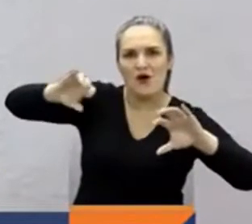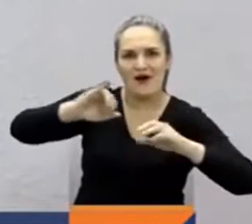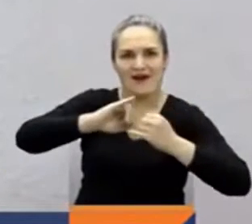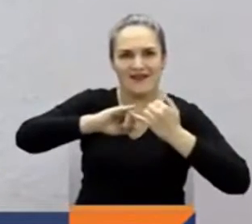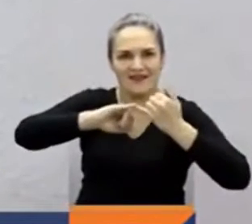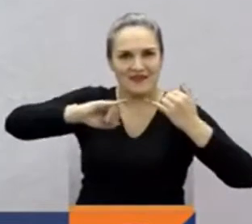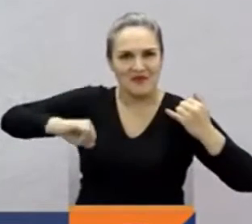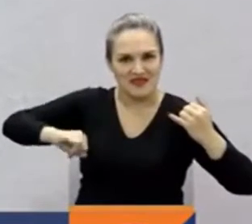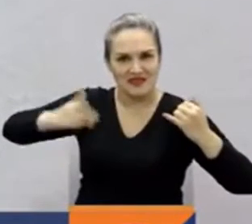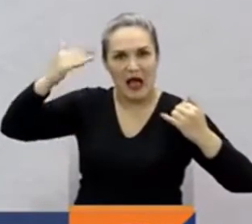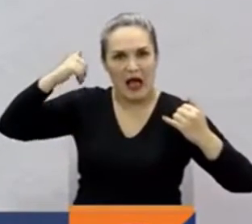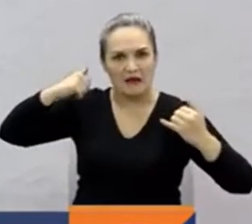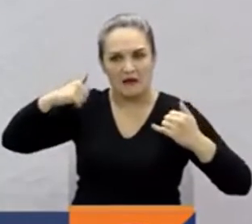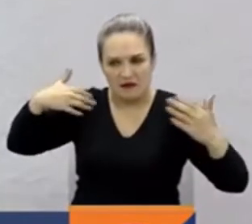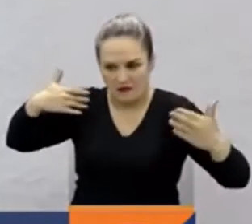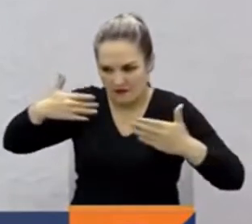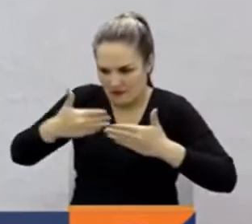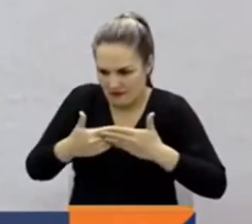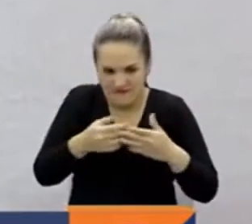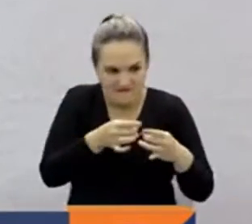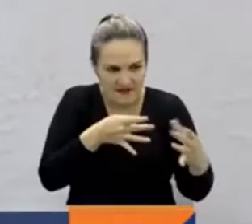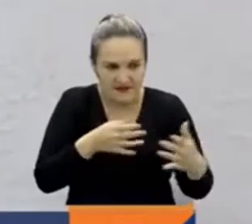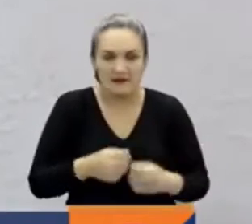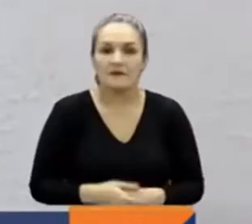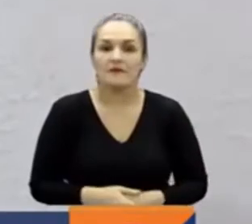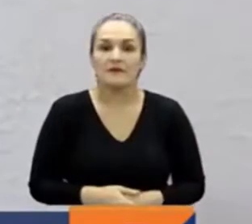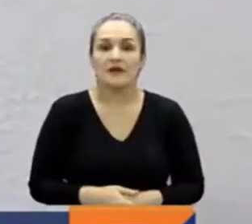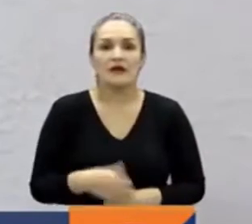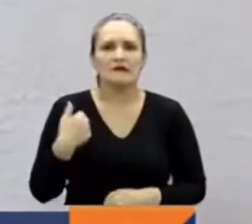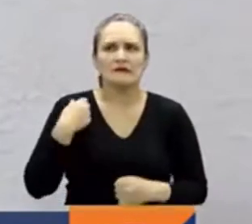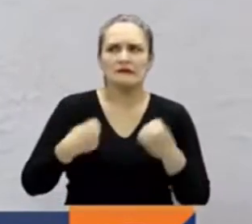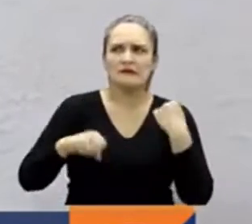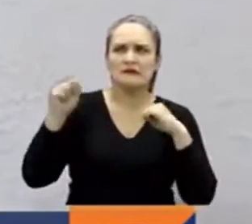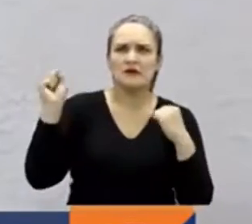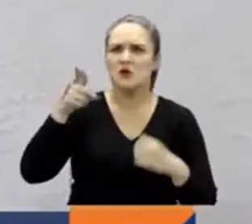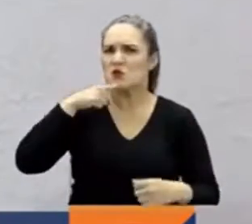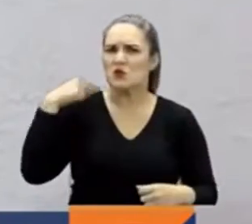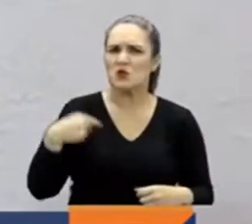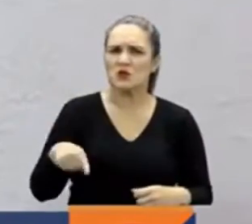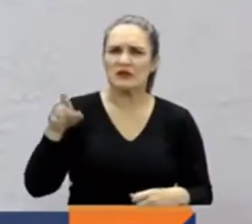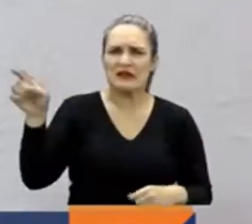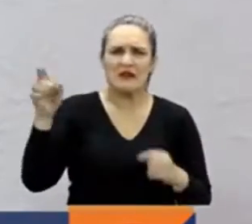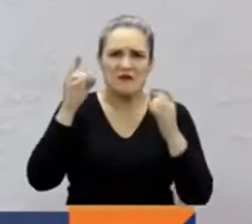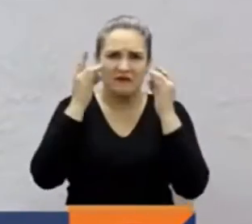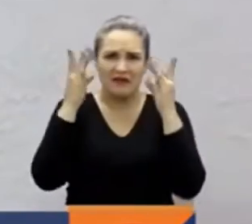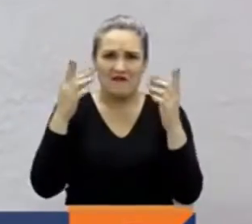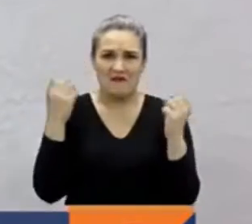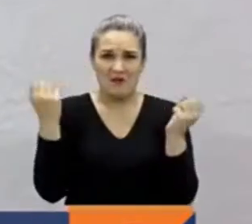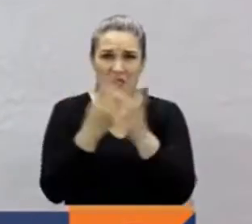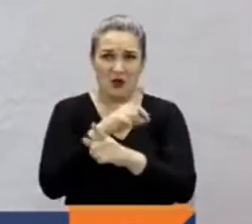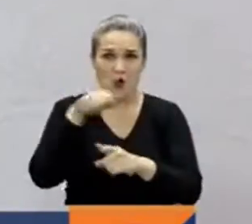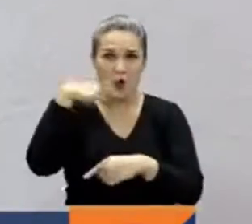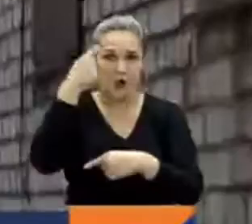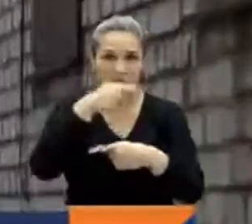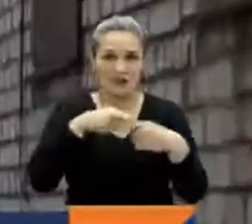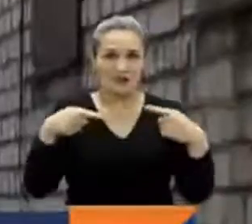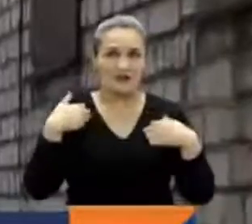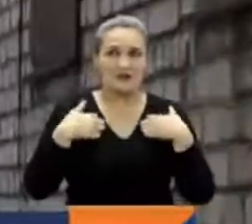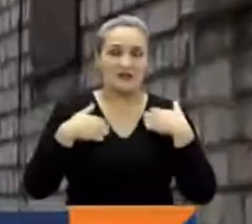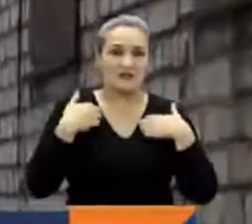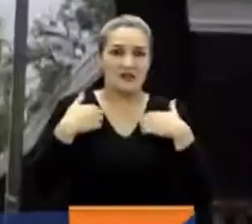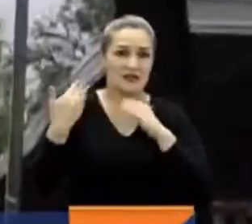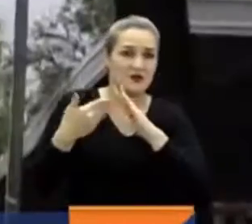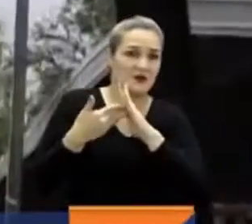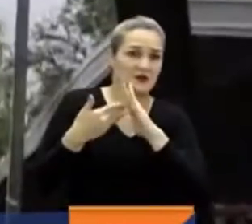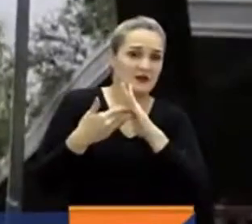Debemos ser conscientes de que Rusia puede intentar hacer algo especialmente repugnante y violento la próxima semana. Ese es nuestro enemigo. En